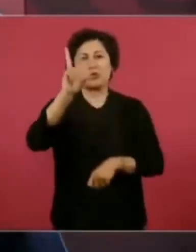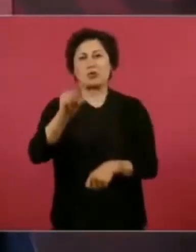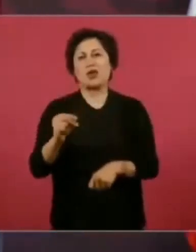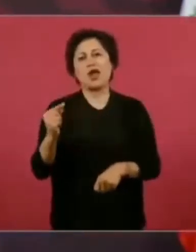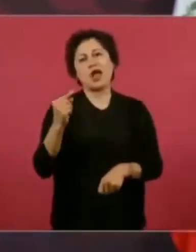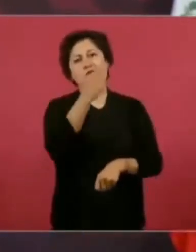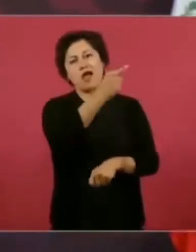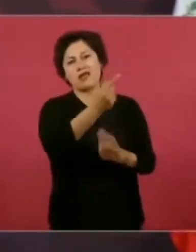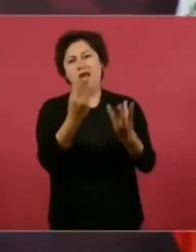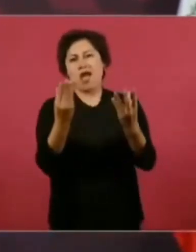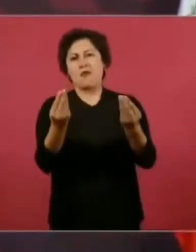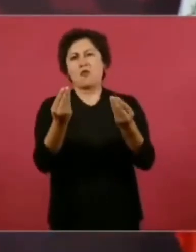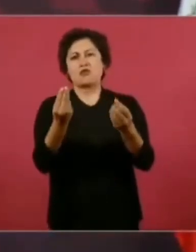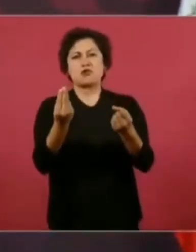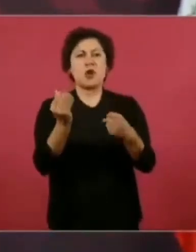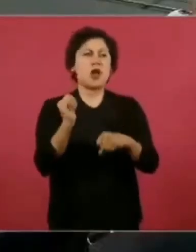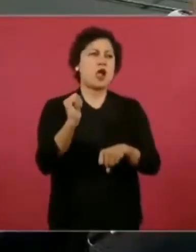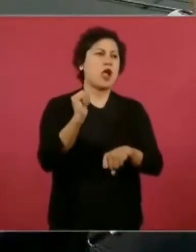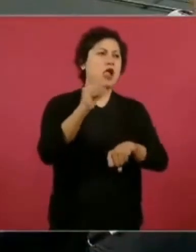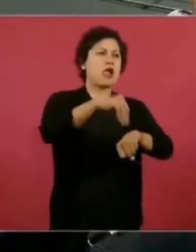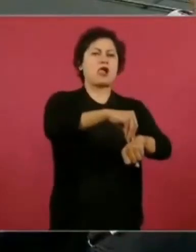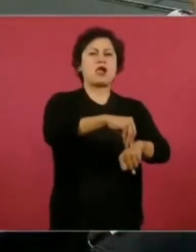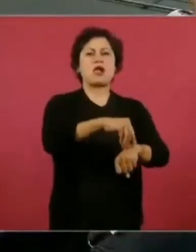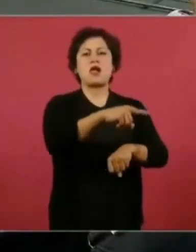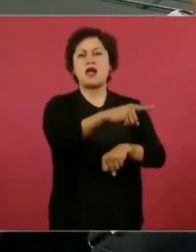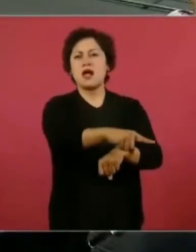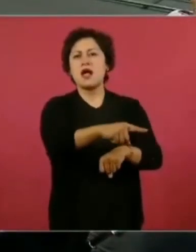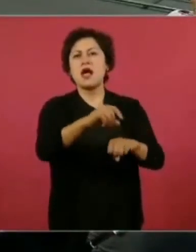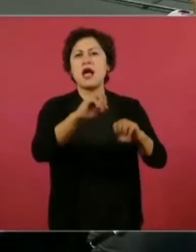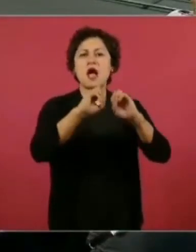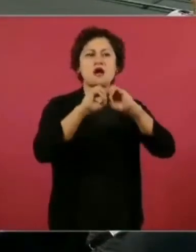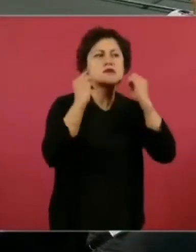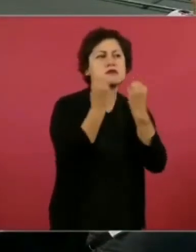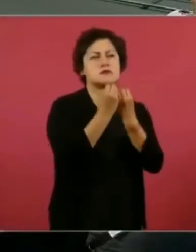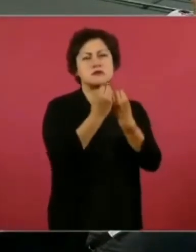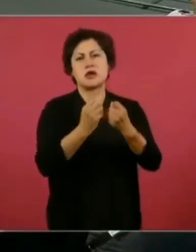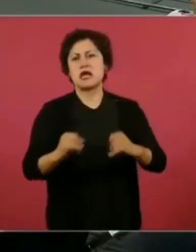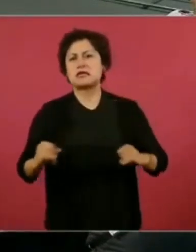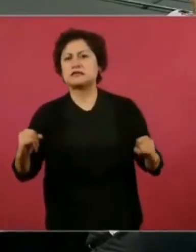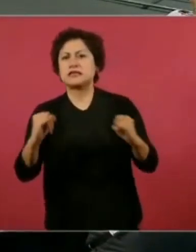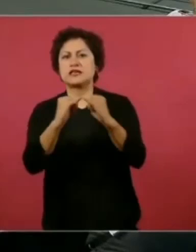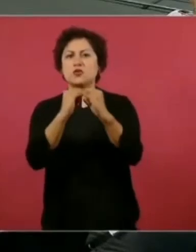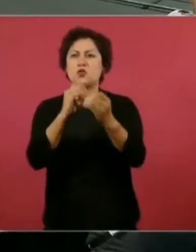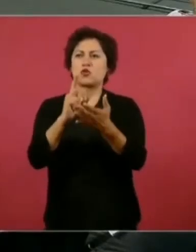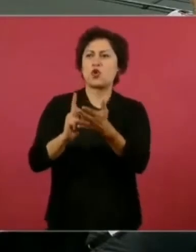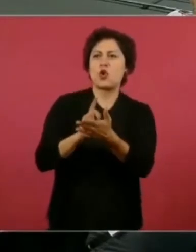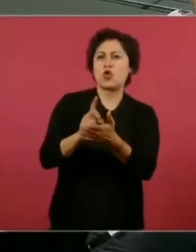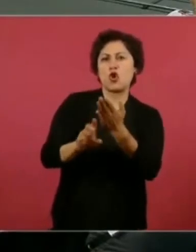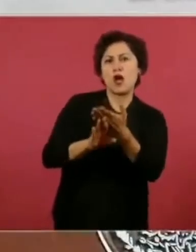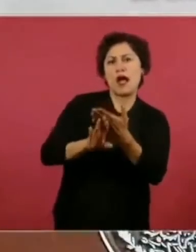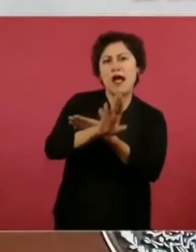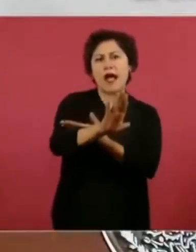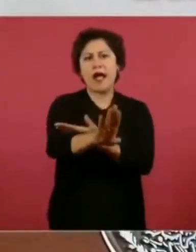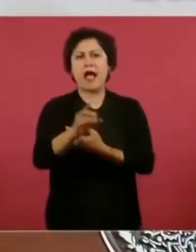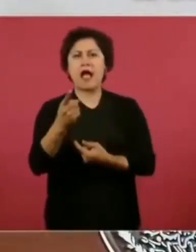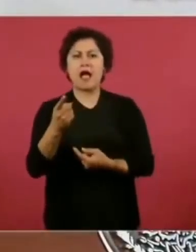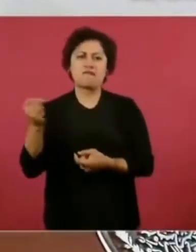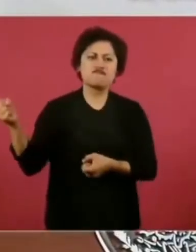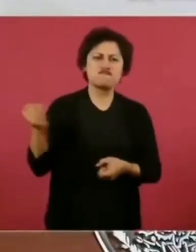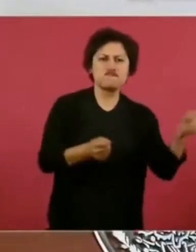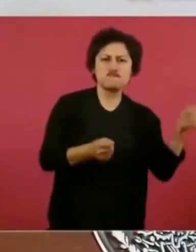contra las drogas, policías, policías, cárceles,